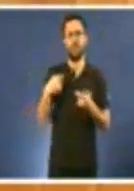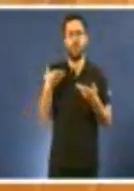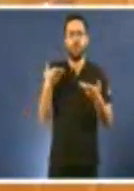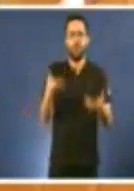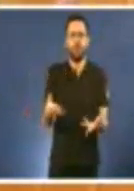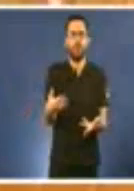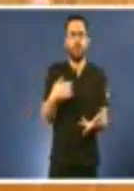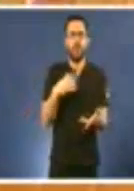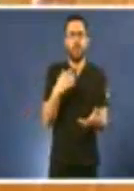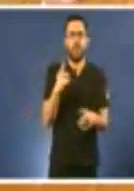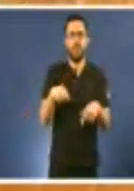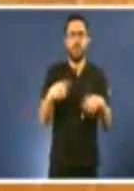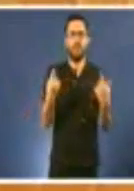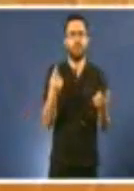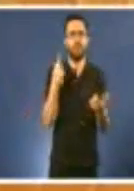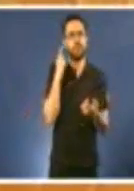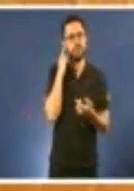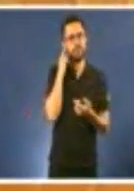un...